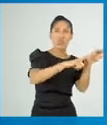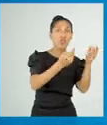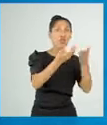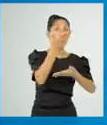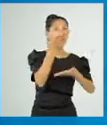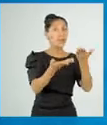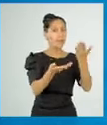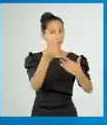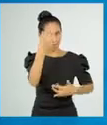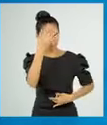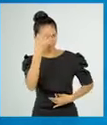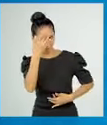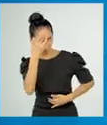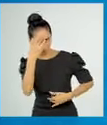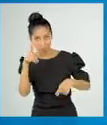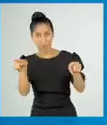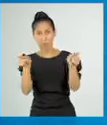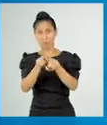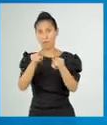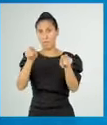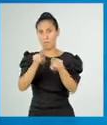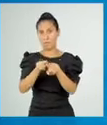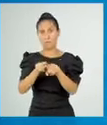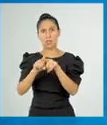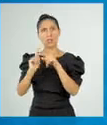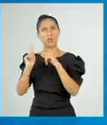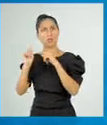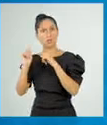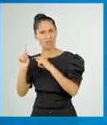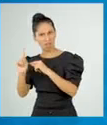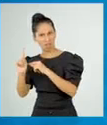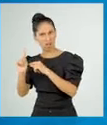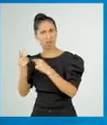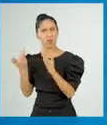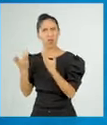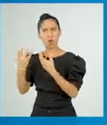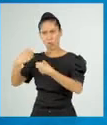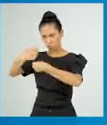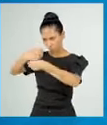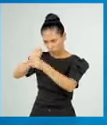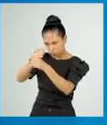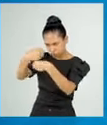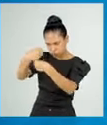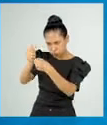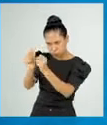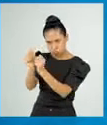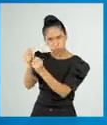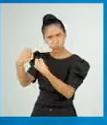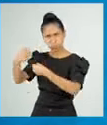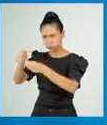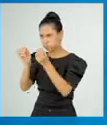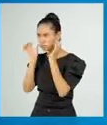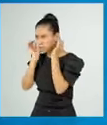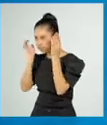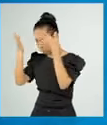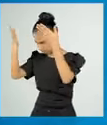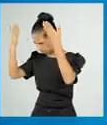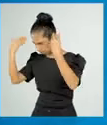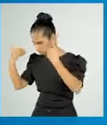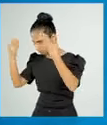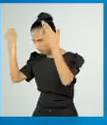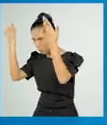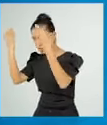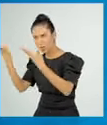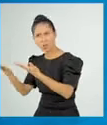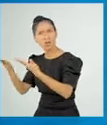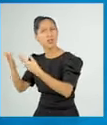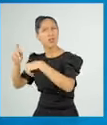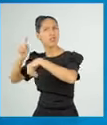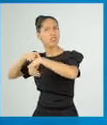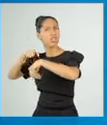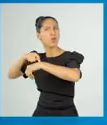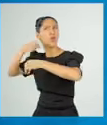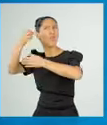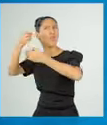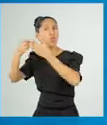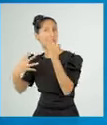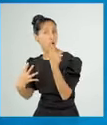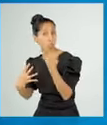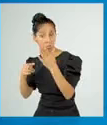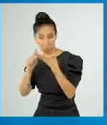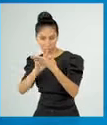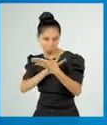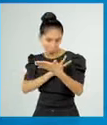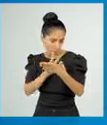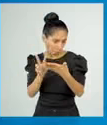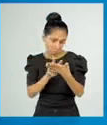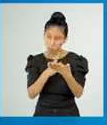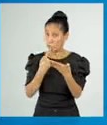hacer a la mujer. Esa es. En el texto no se señala el tiempo que Efesto utilizó para hacer